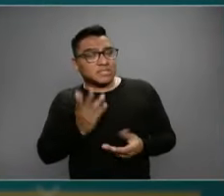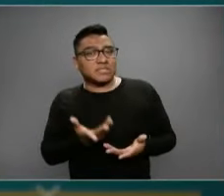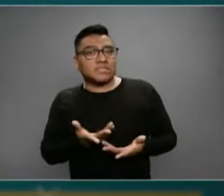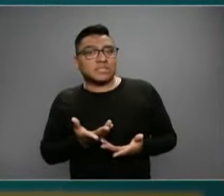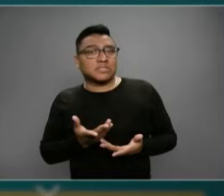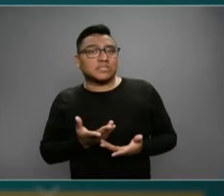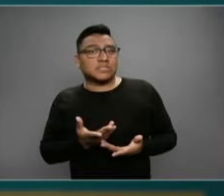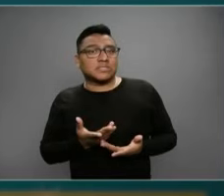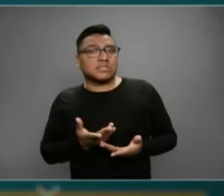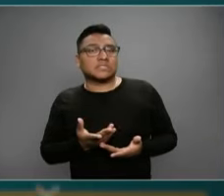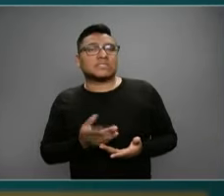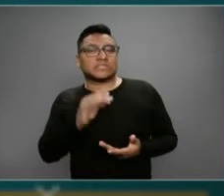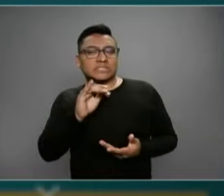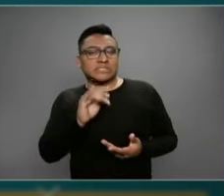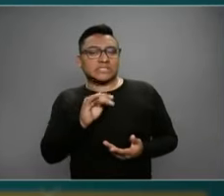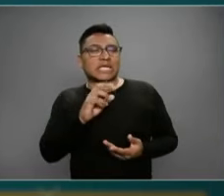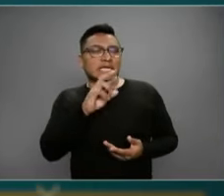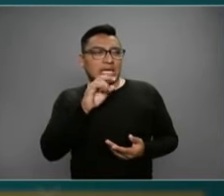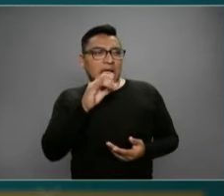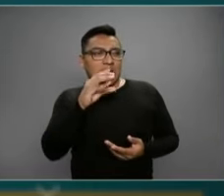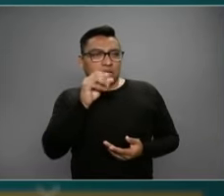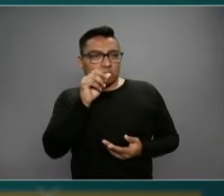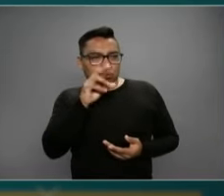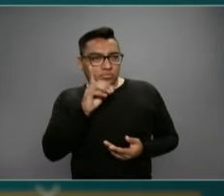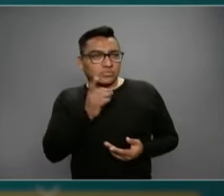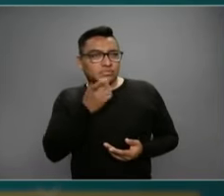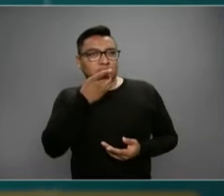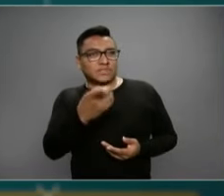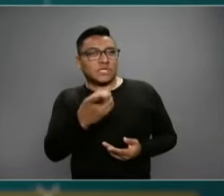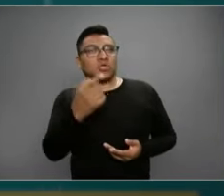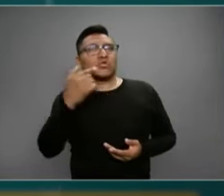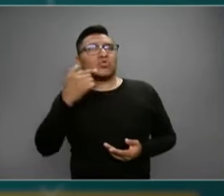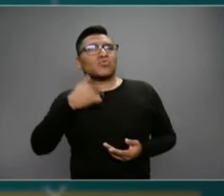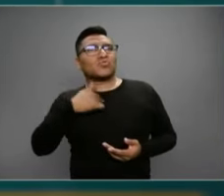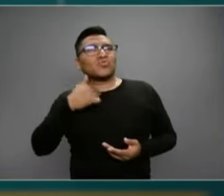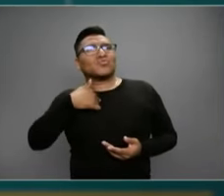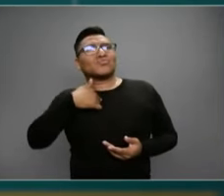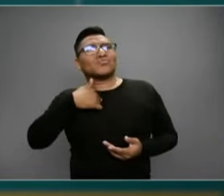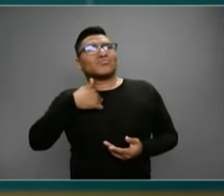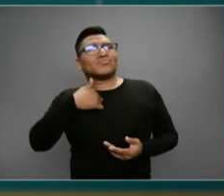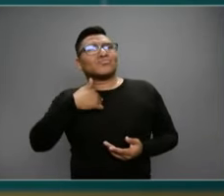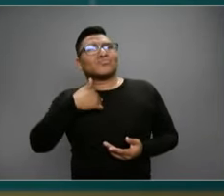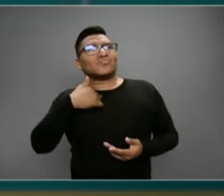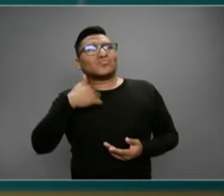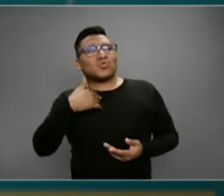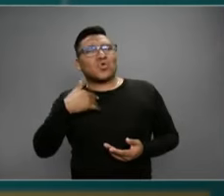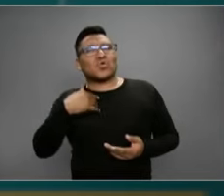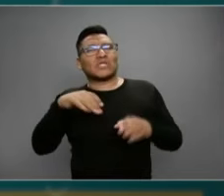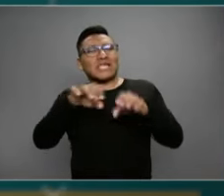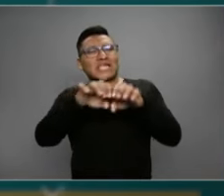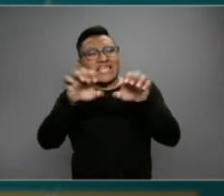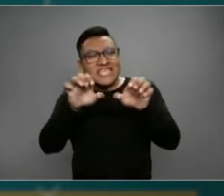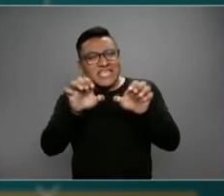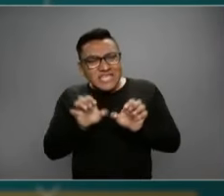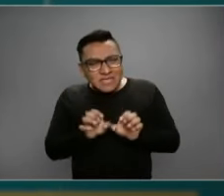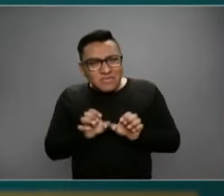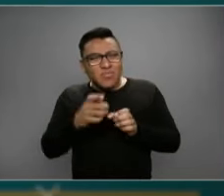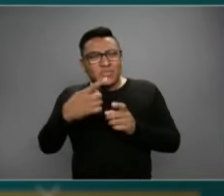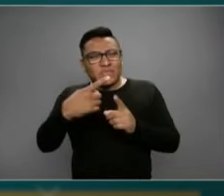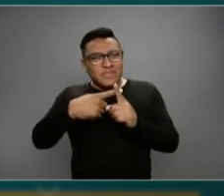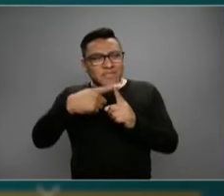Nos preguntan también, Ricardo, quiero saber en qué ubicación se colocan los monitores de temperatura en